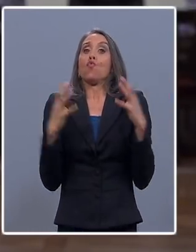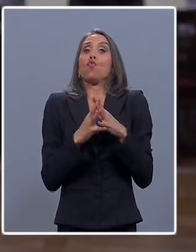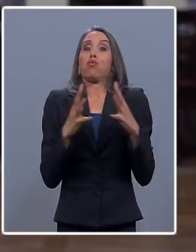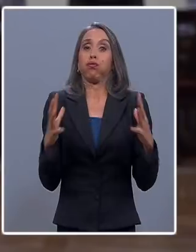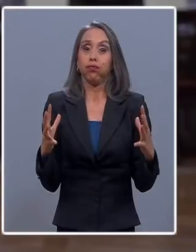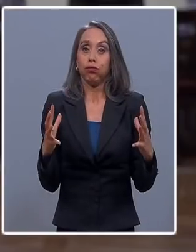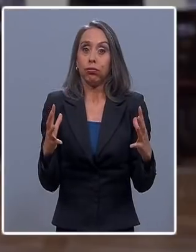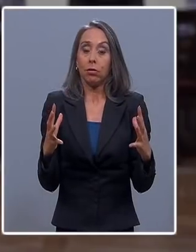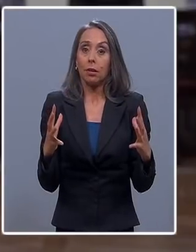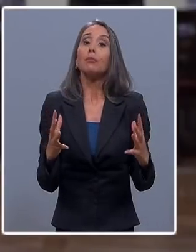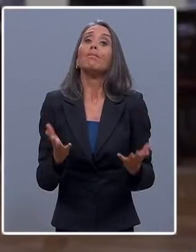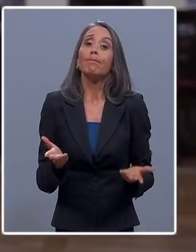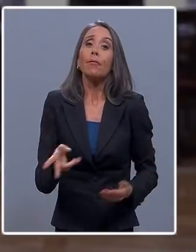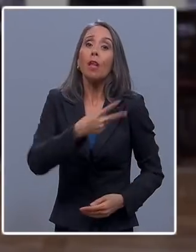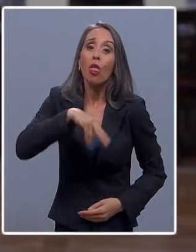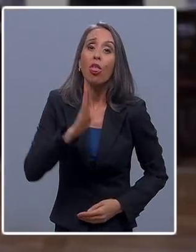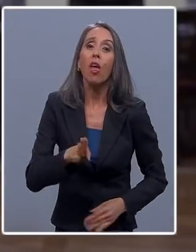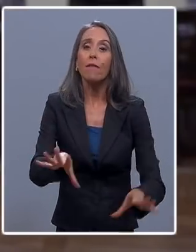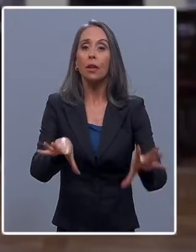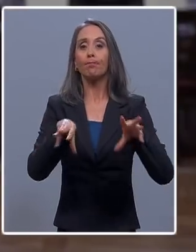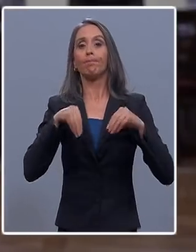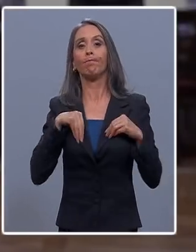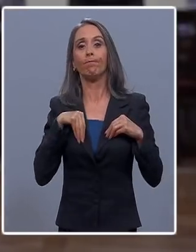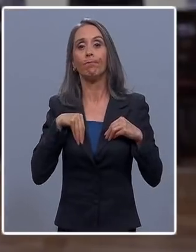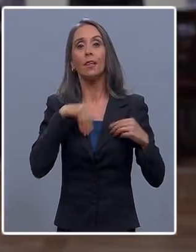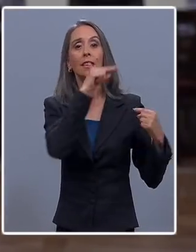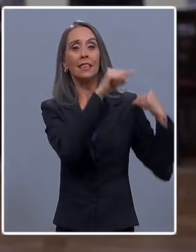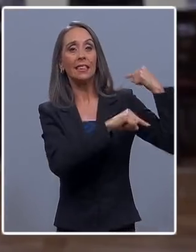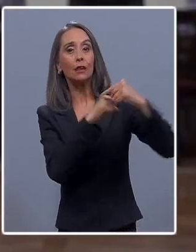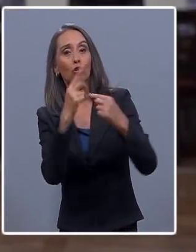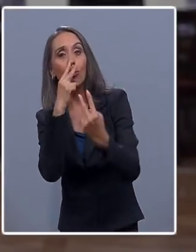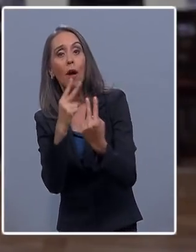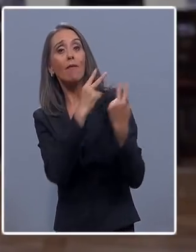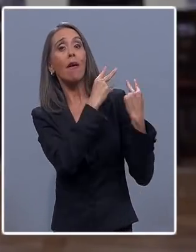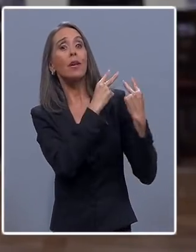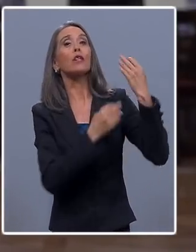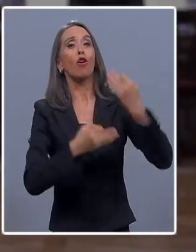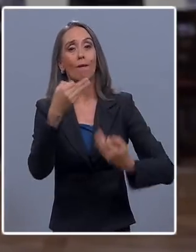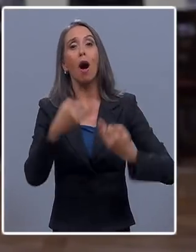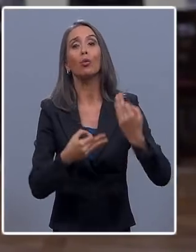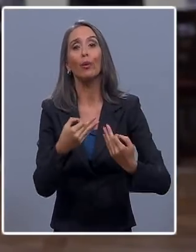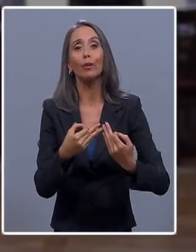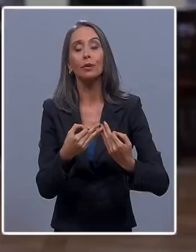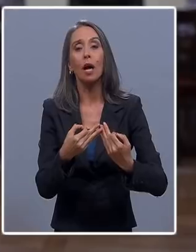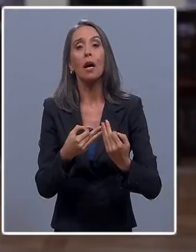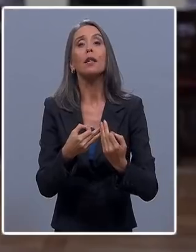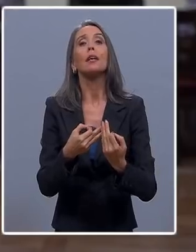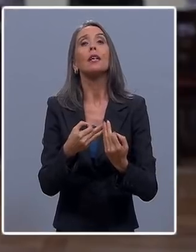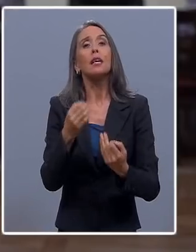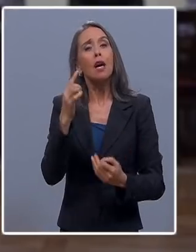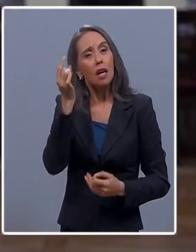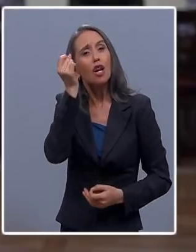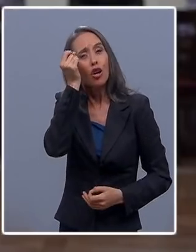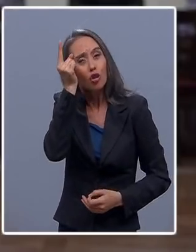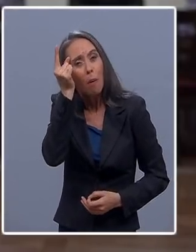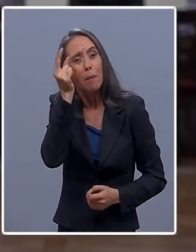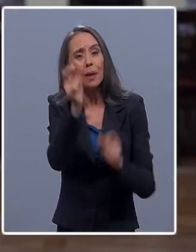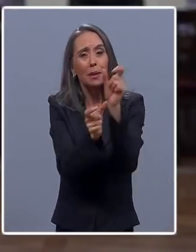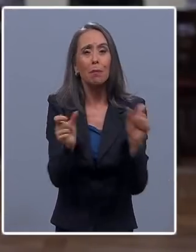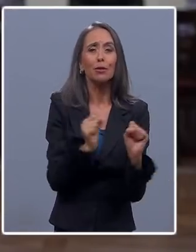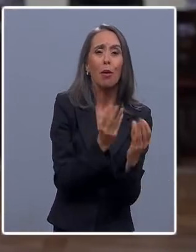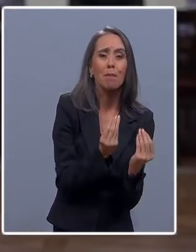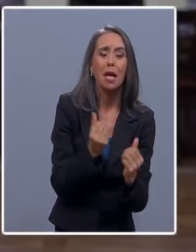que tenemos que asumir y que la historia juzgará entendemos los temores los